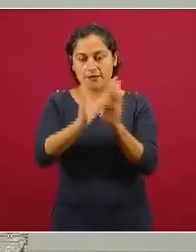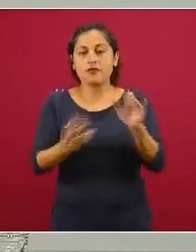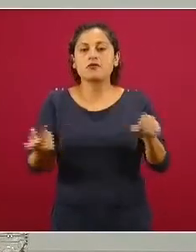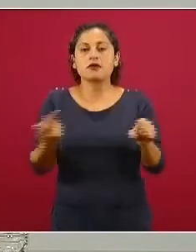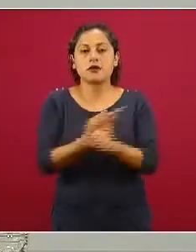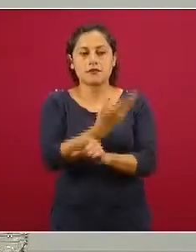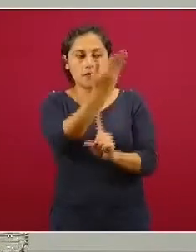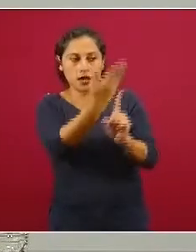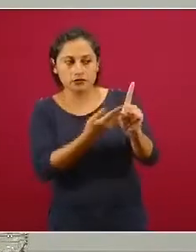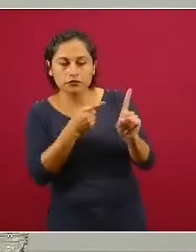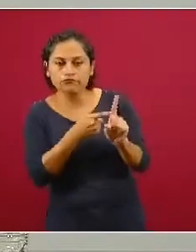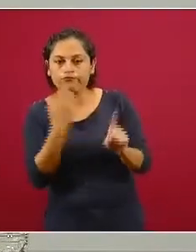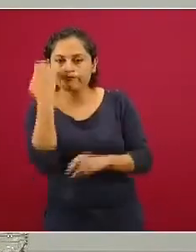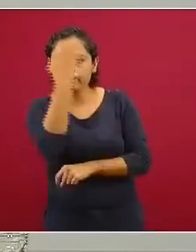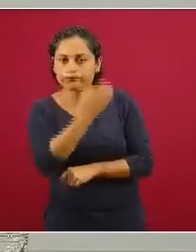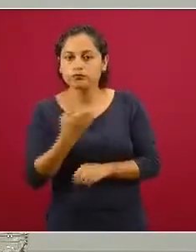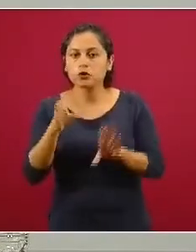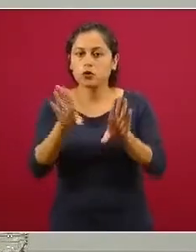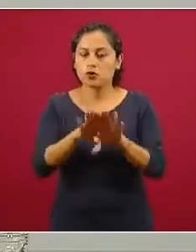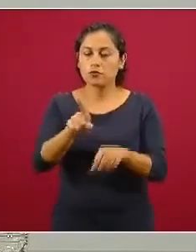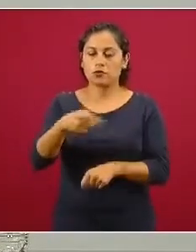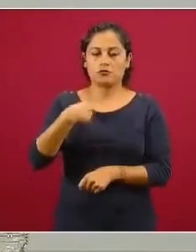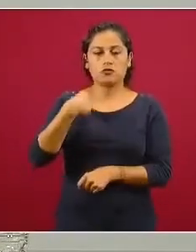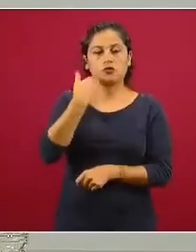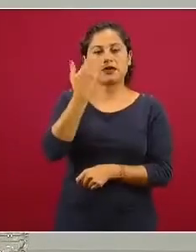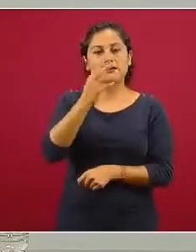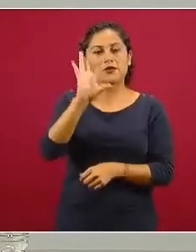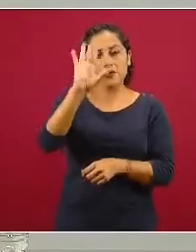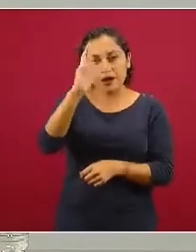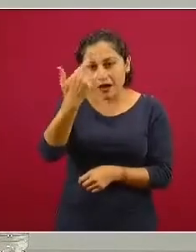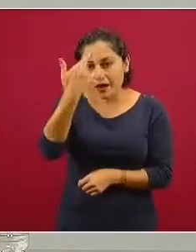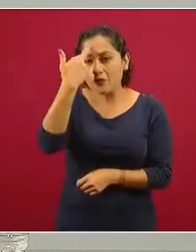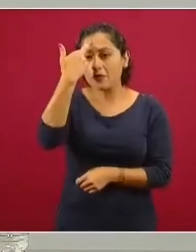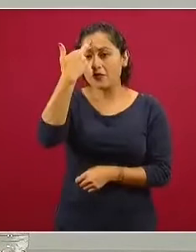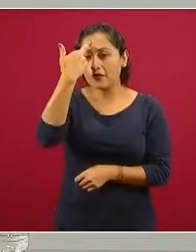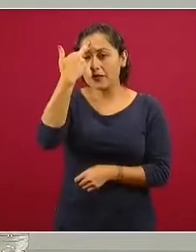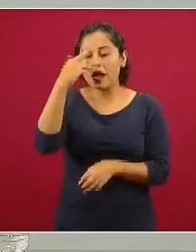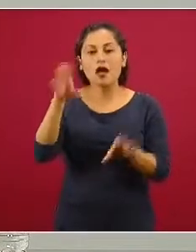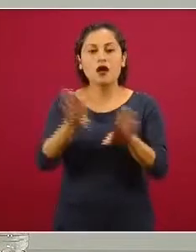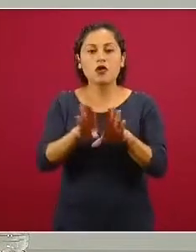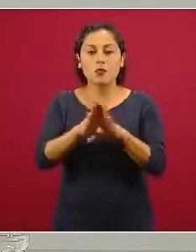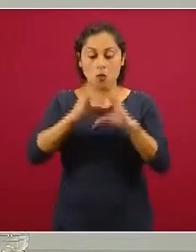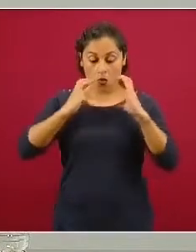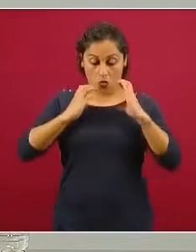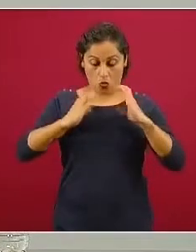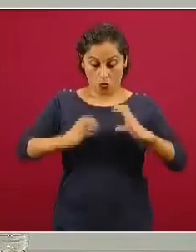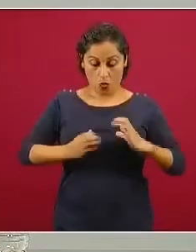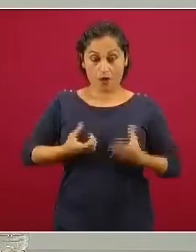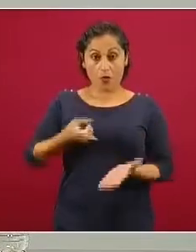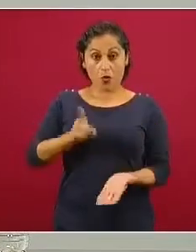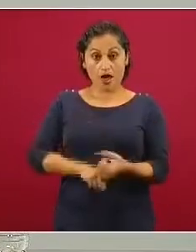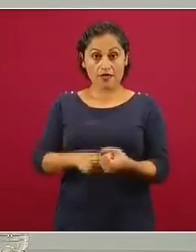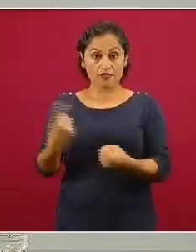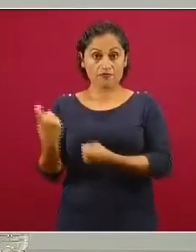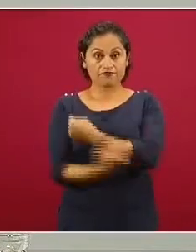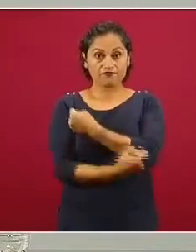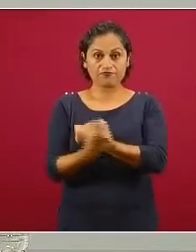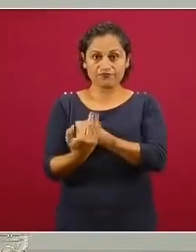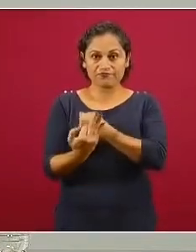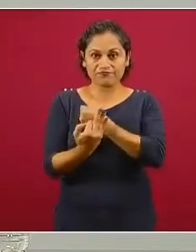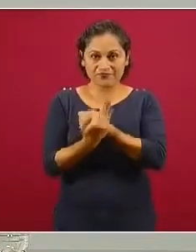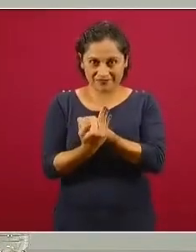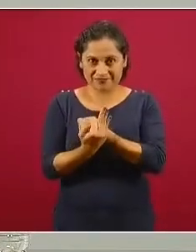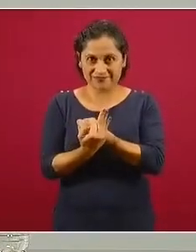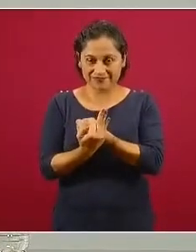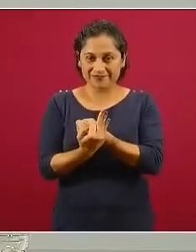caso, me gustaría recordarles que la respuesta inmune nos puede proteger, después de haber desarrollado